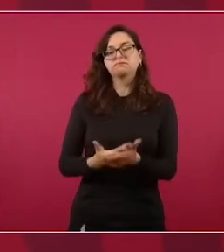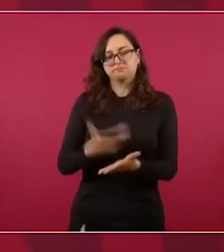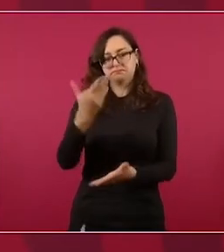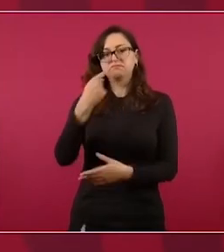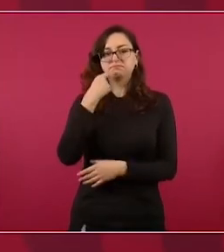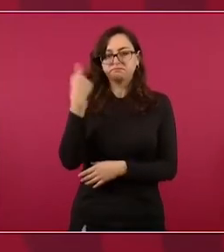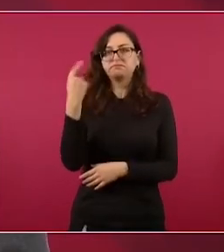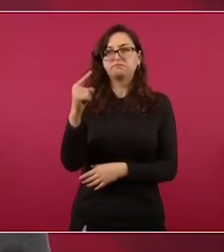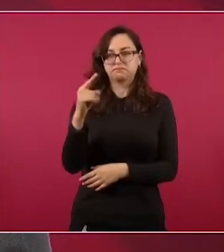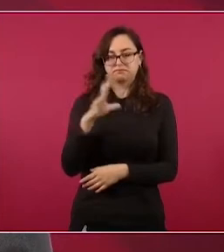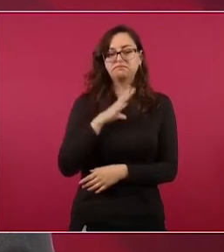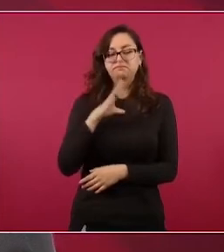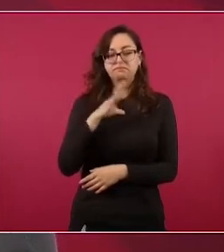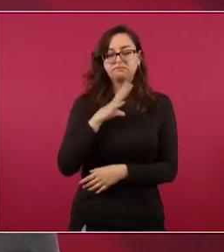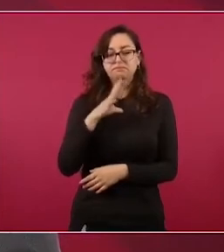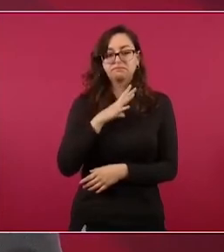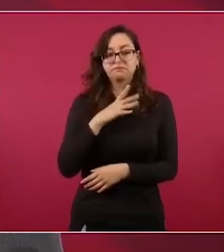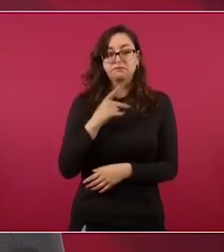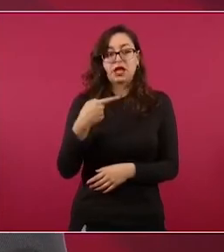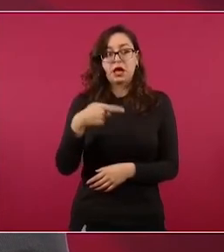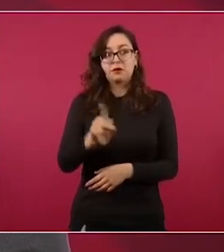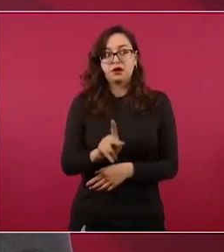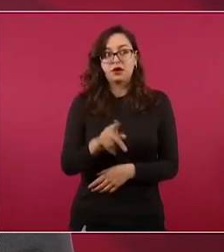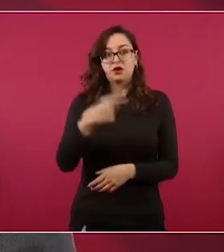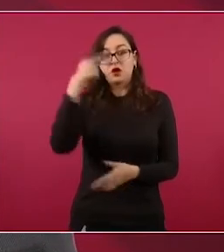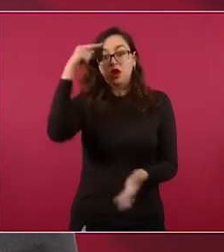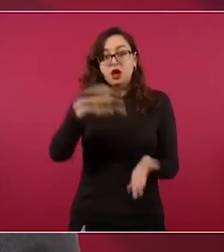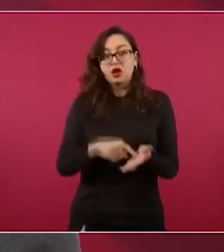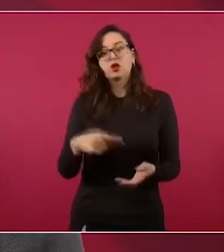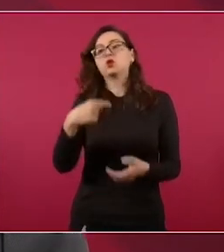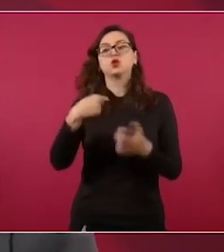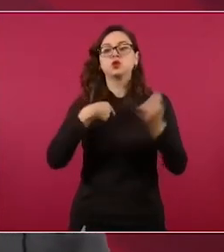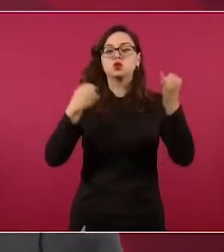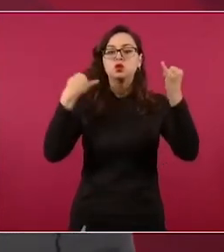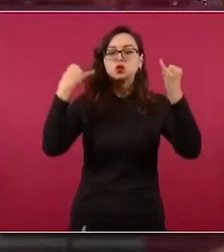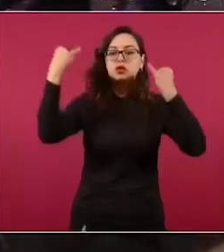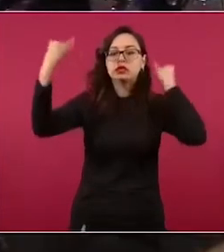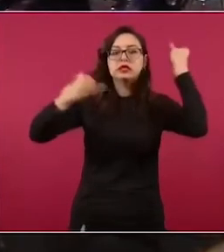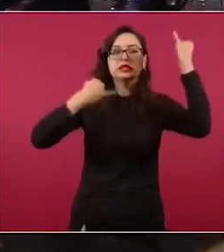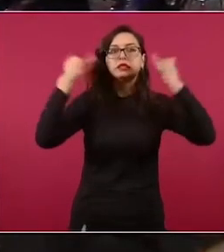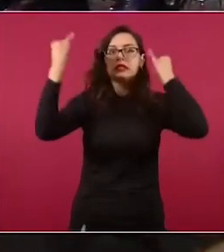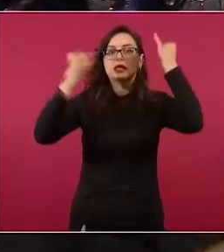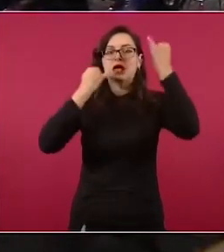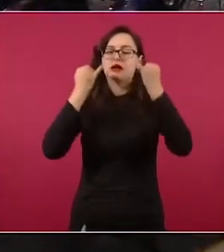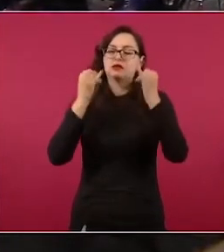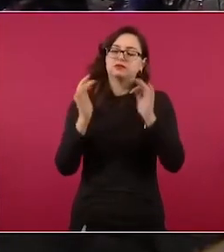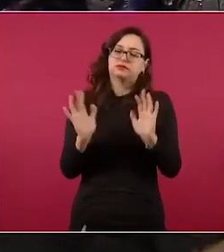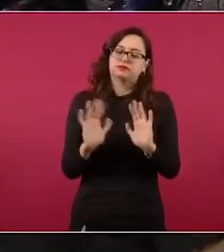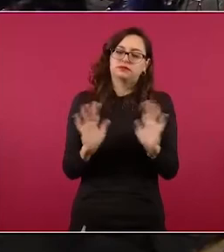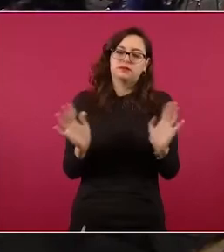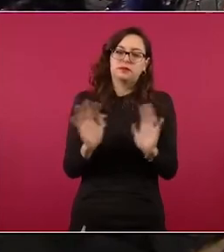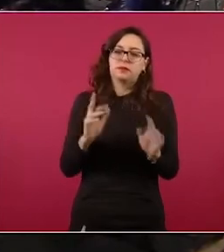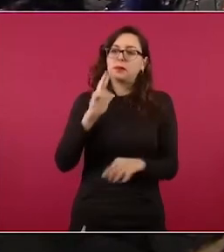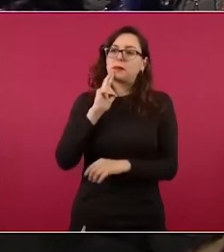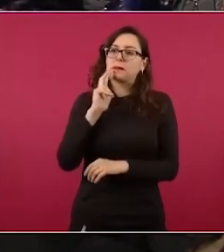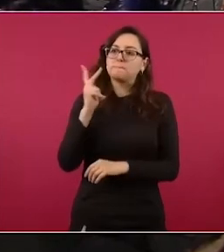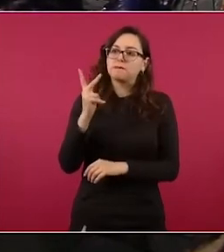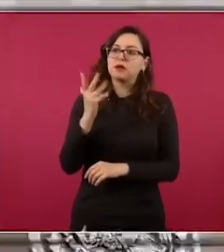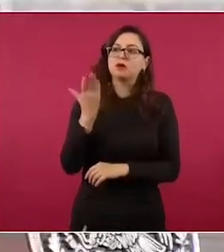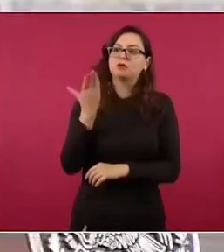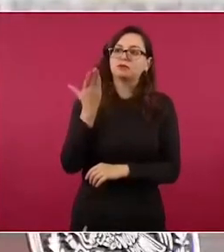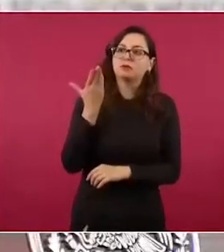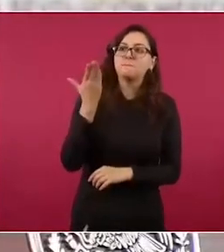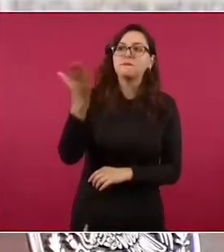no especular, lo mejor sería pedir a la Fiscalía de manera